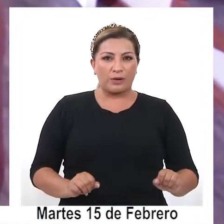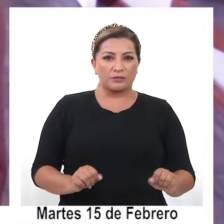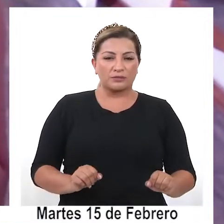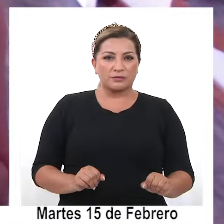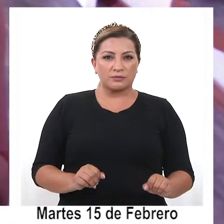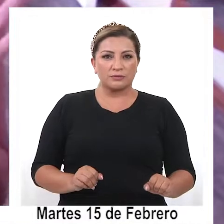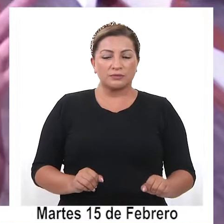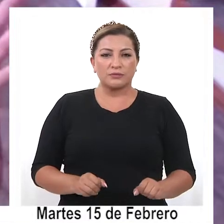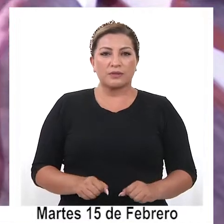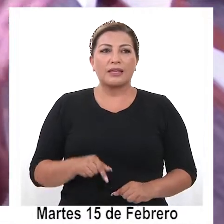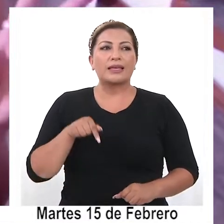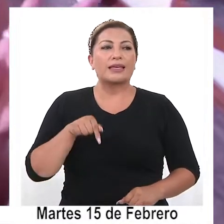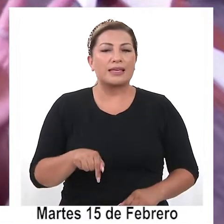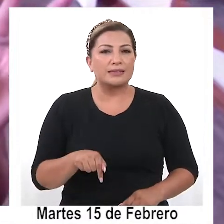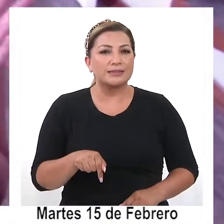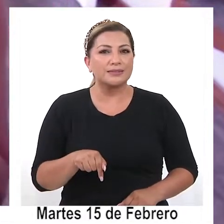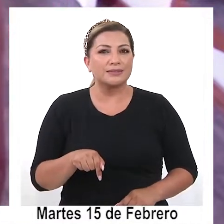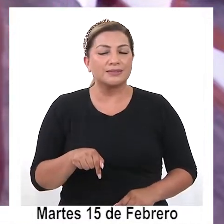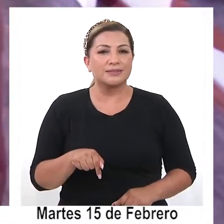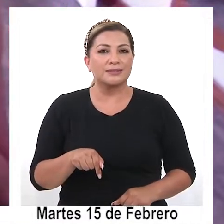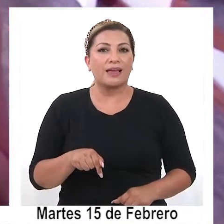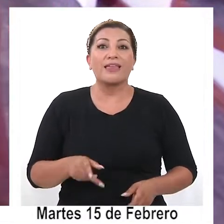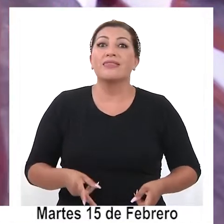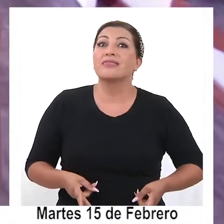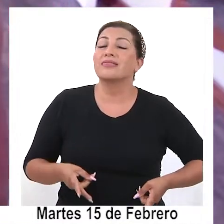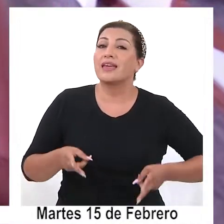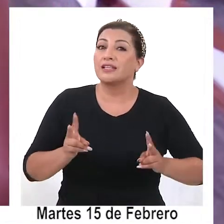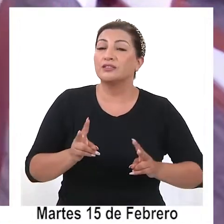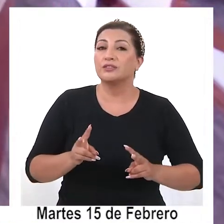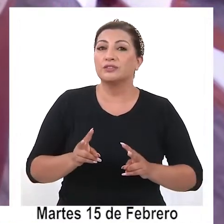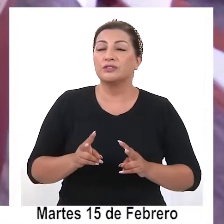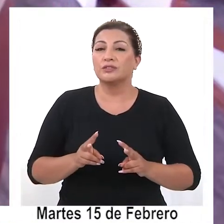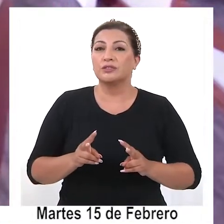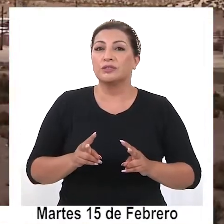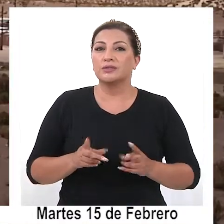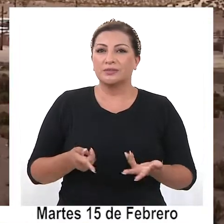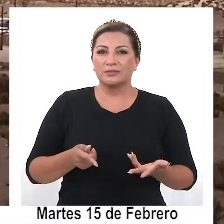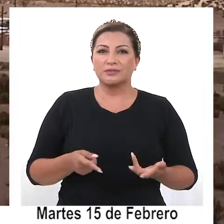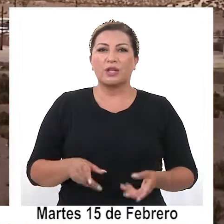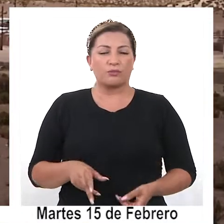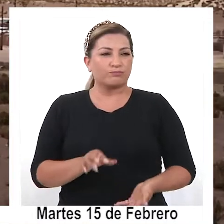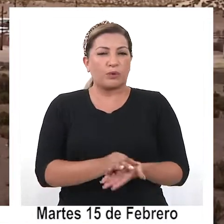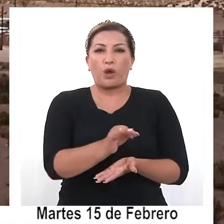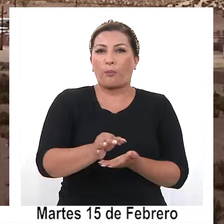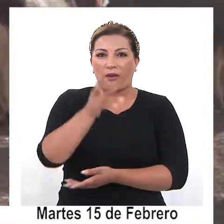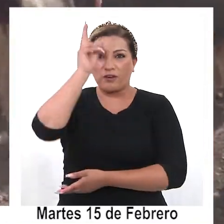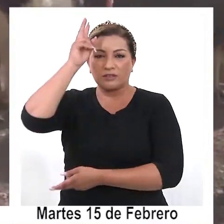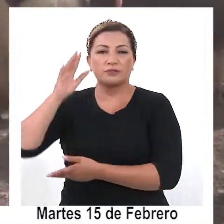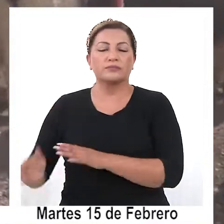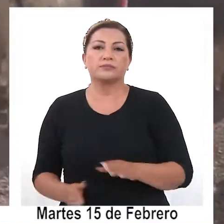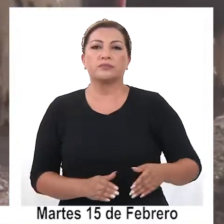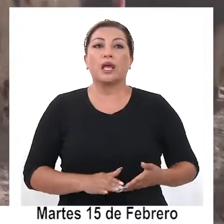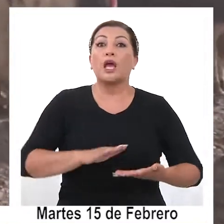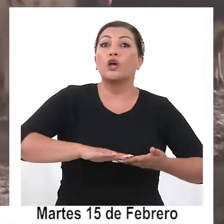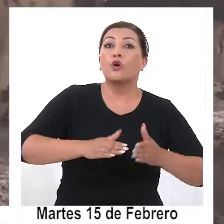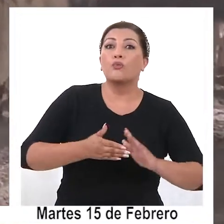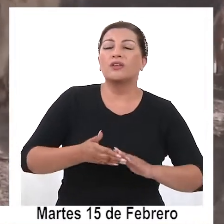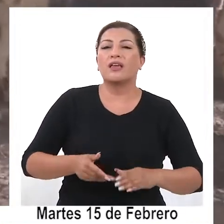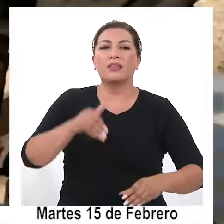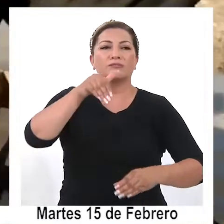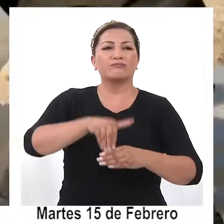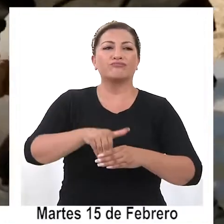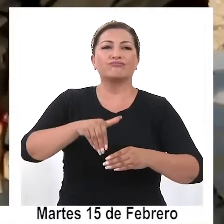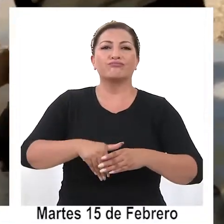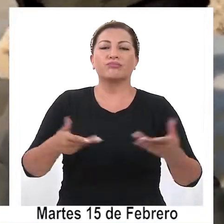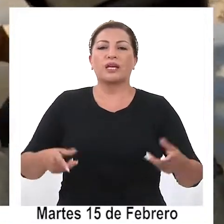solamente a este catálogo de derechos y principios de los pueblos originarios. Las comunidades deberán deliberar